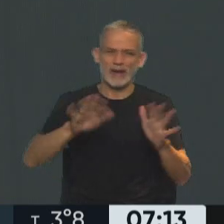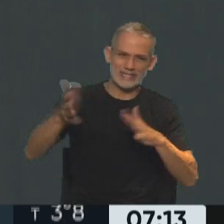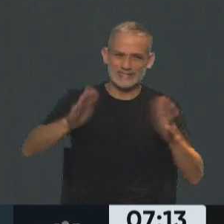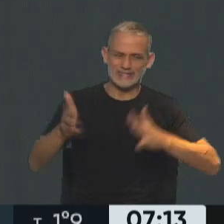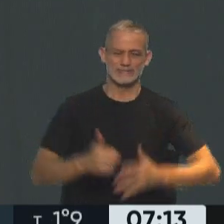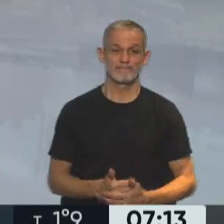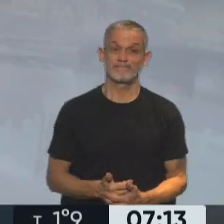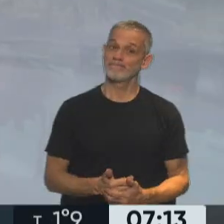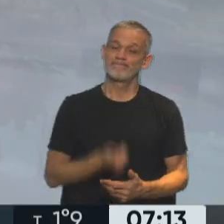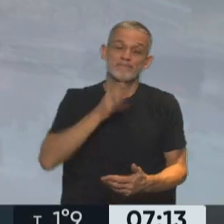15 días. Bueno, paciencia entonces.